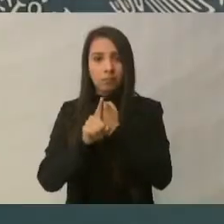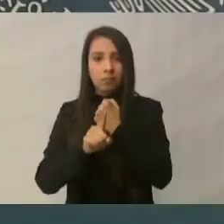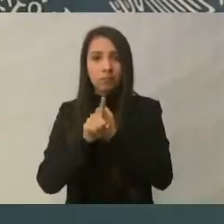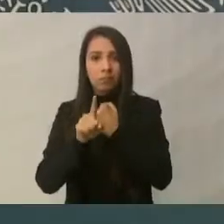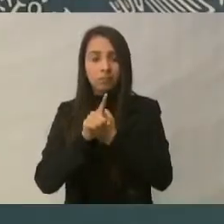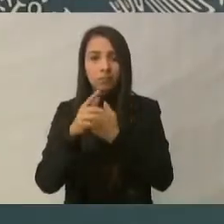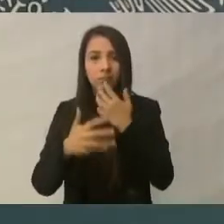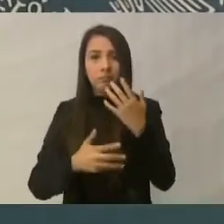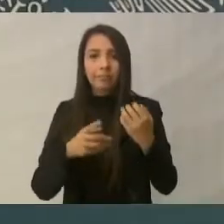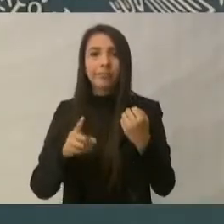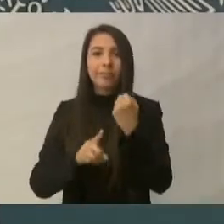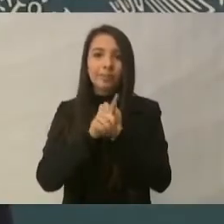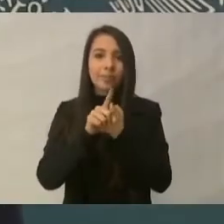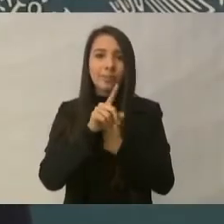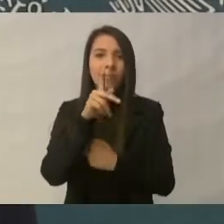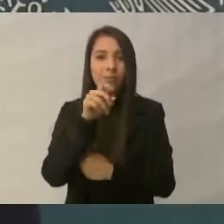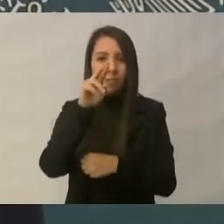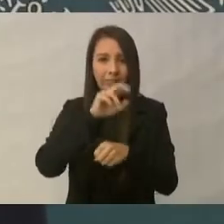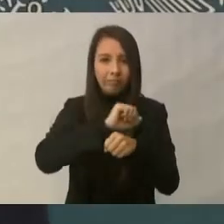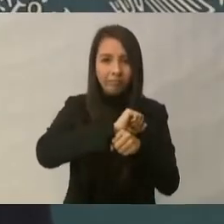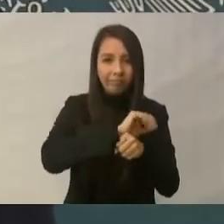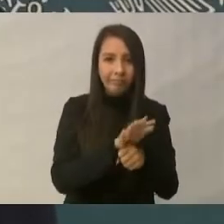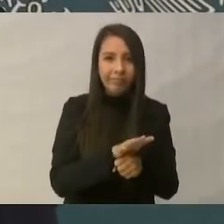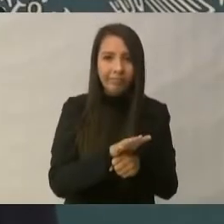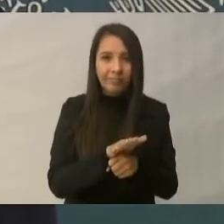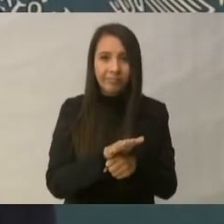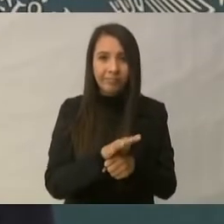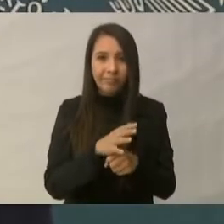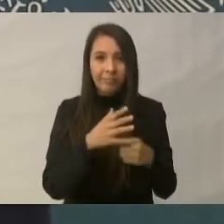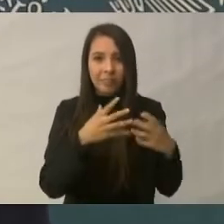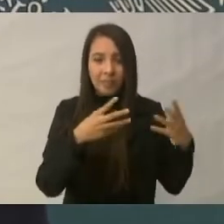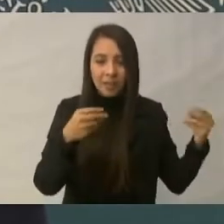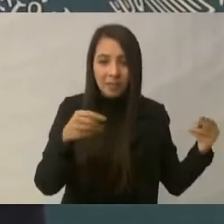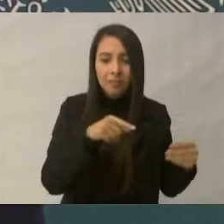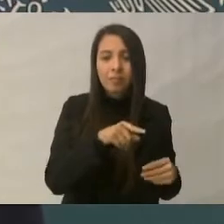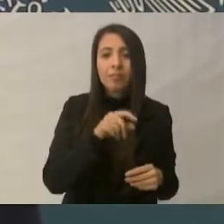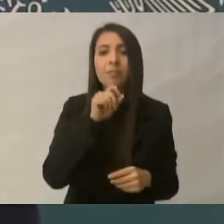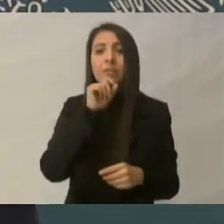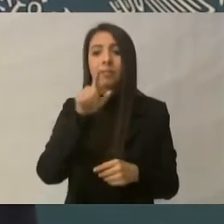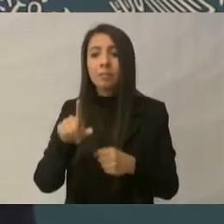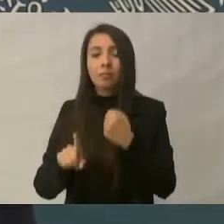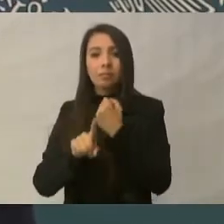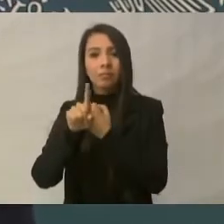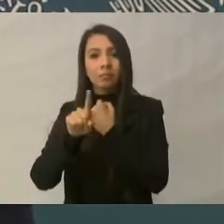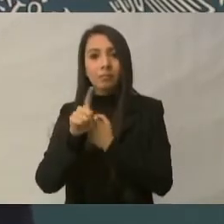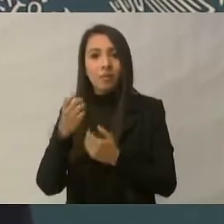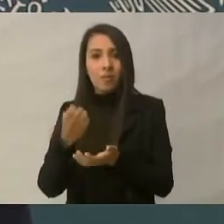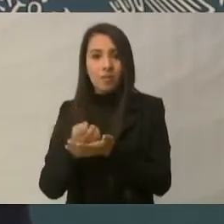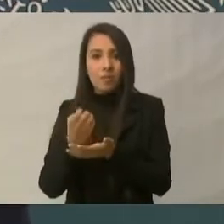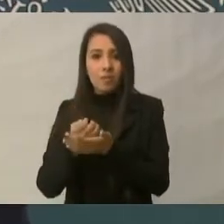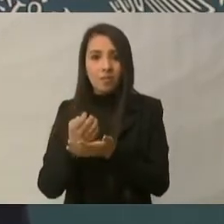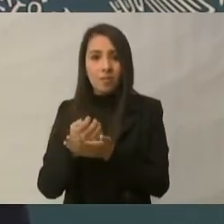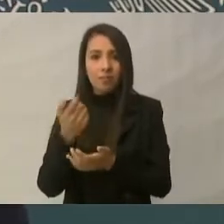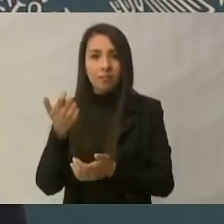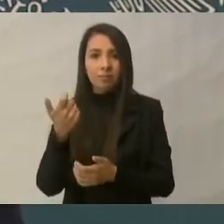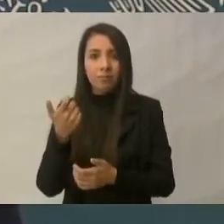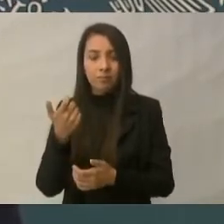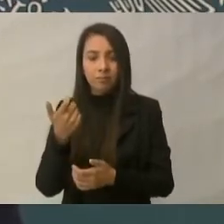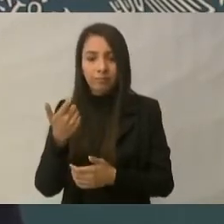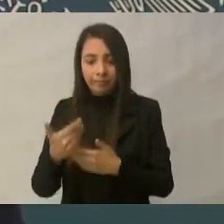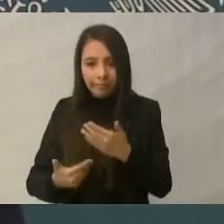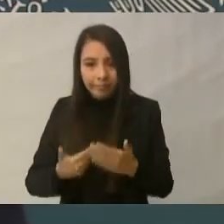crisis sanitaria por la pandemia y la crisis económica que se precipitó